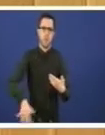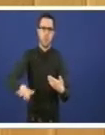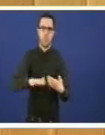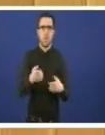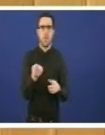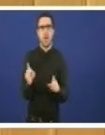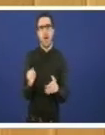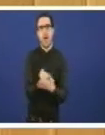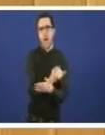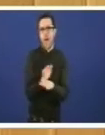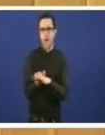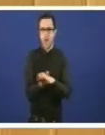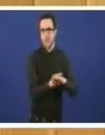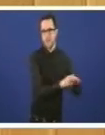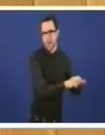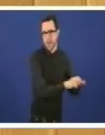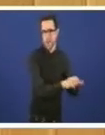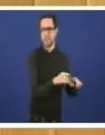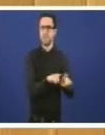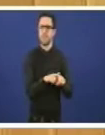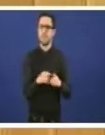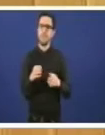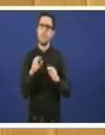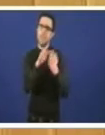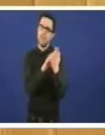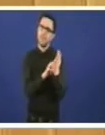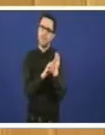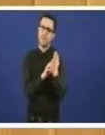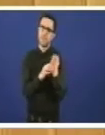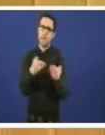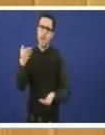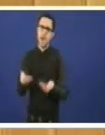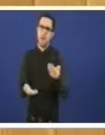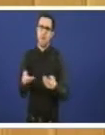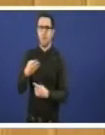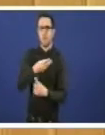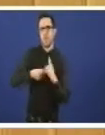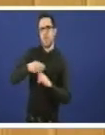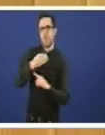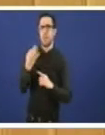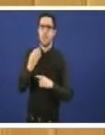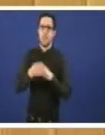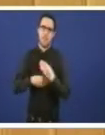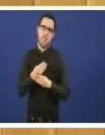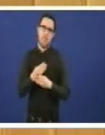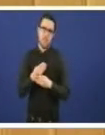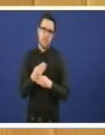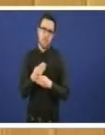dos informes de avaliación ambiental as que haxa que someter posteriormente o informe concreto ou referente